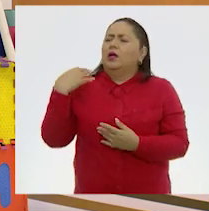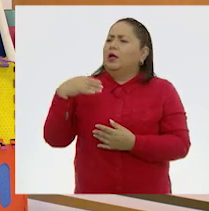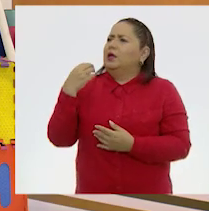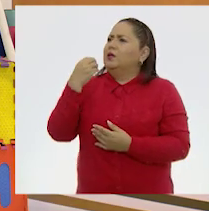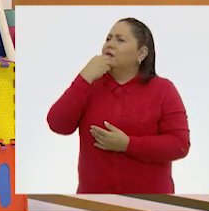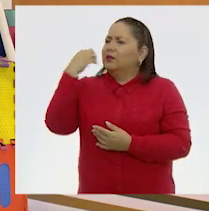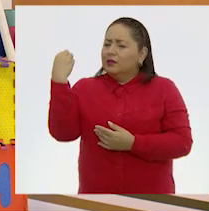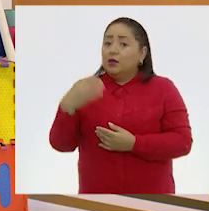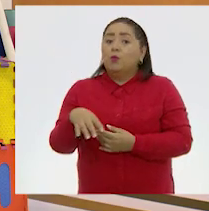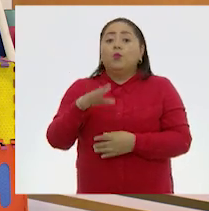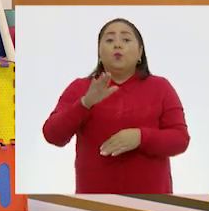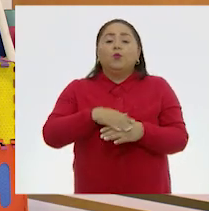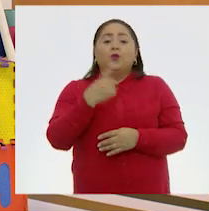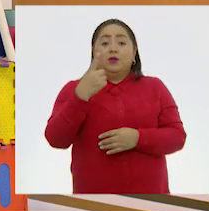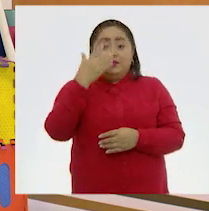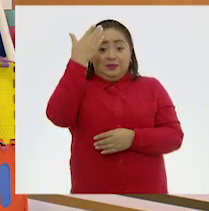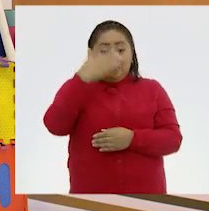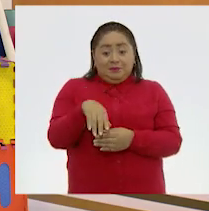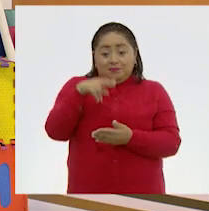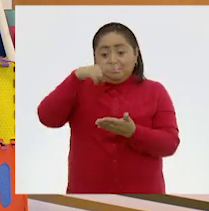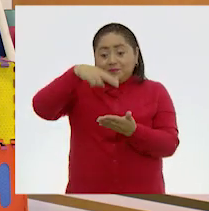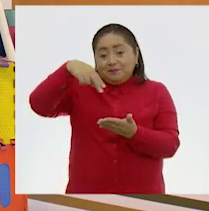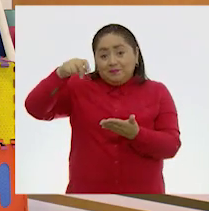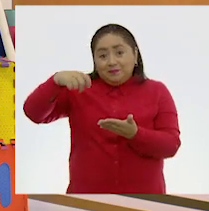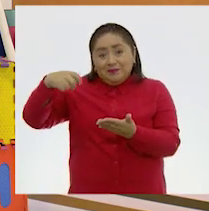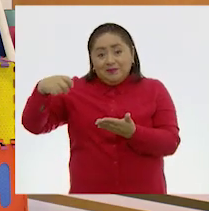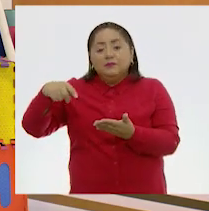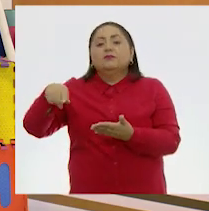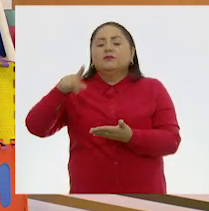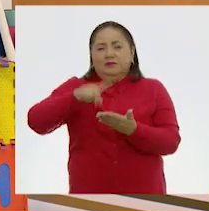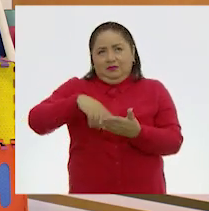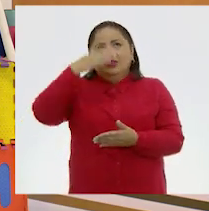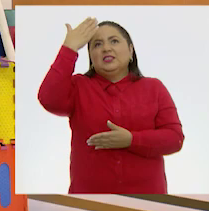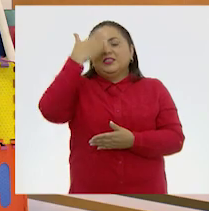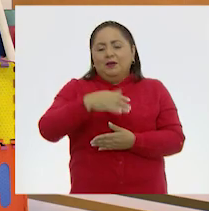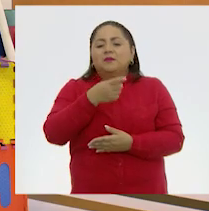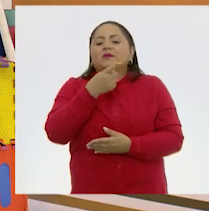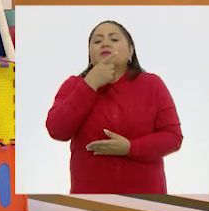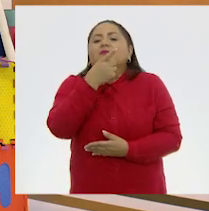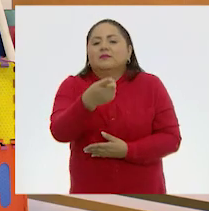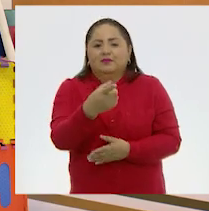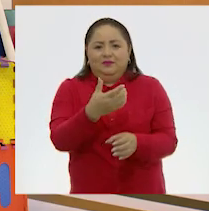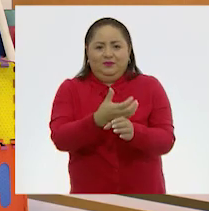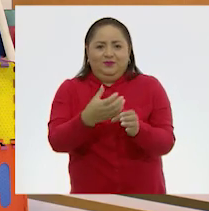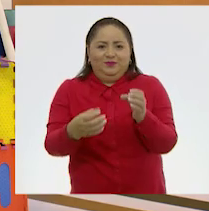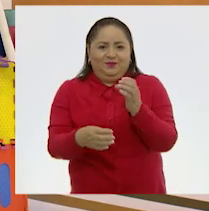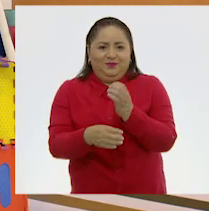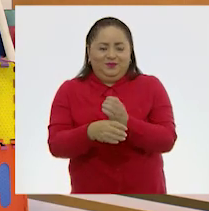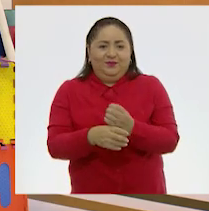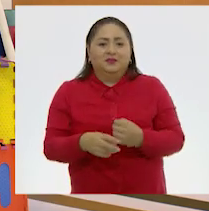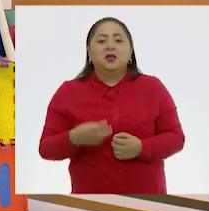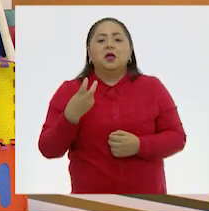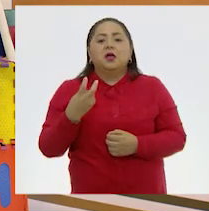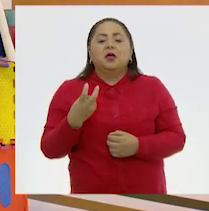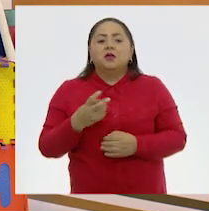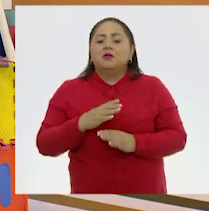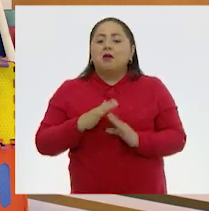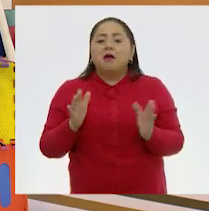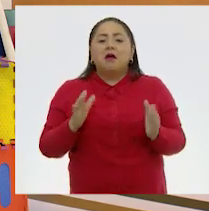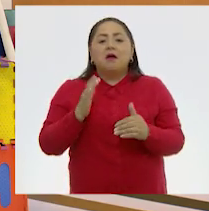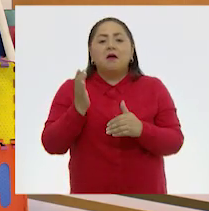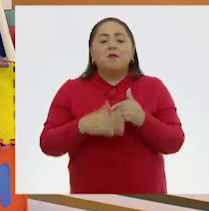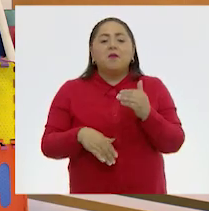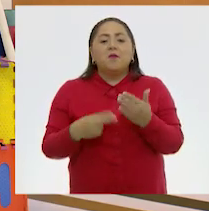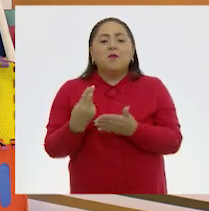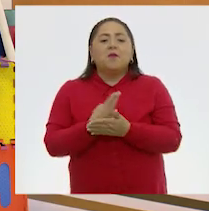Y es que saber pintar es saber decir las cosas. Y colorín colorado,